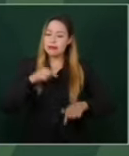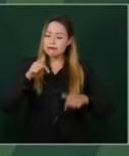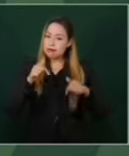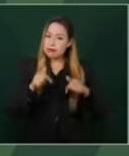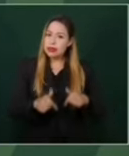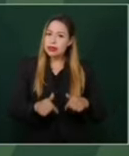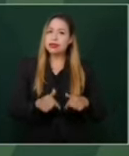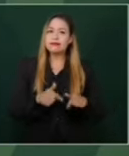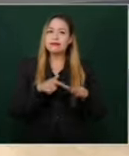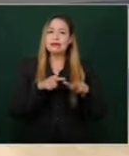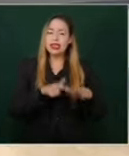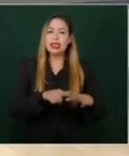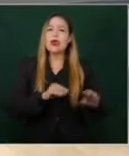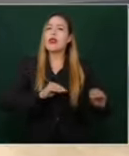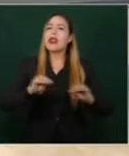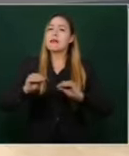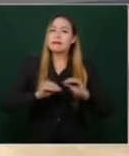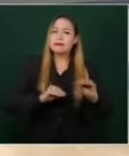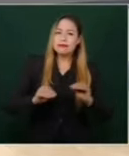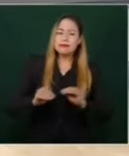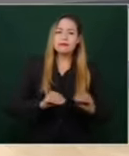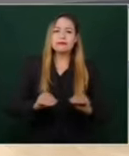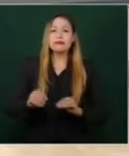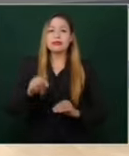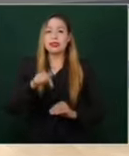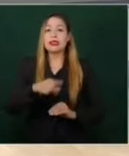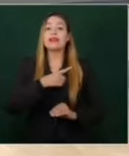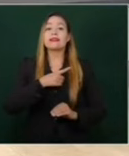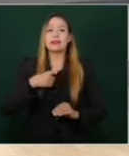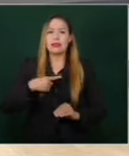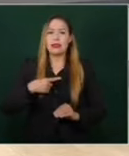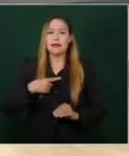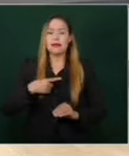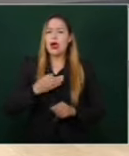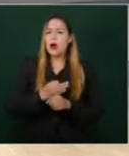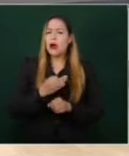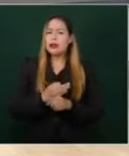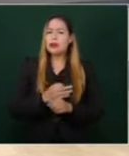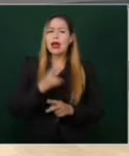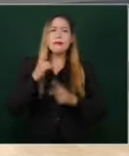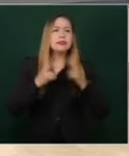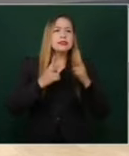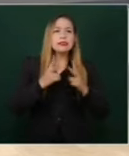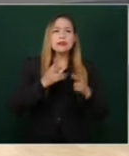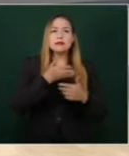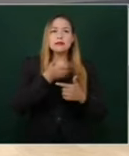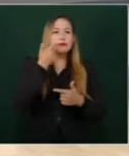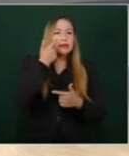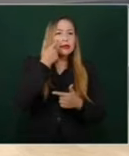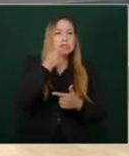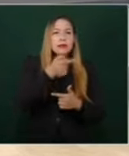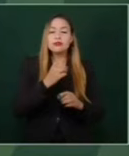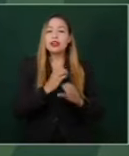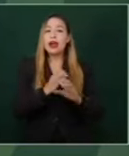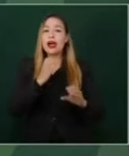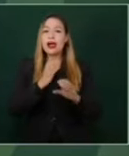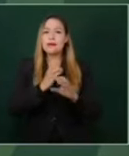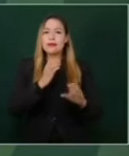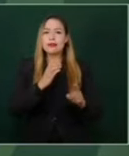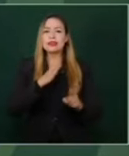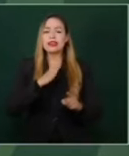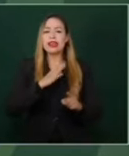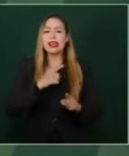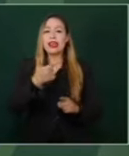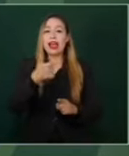Estamos ya actualmente licitando 1.500 camiones de gas, 110